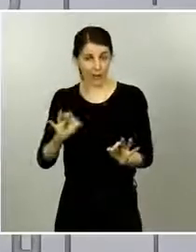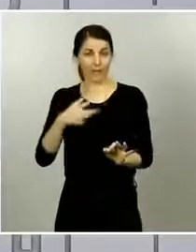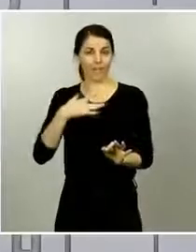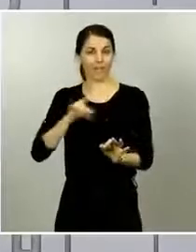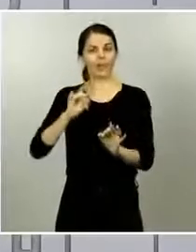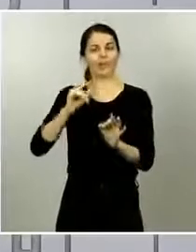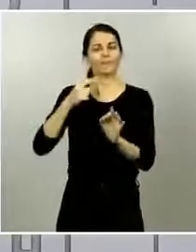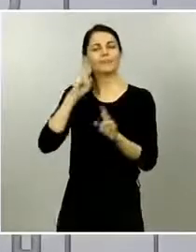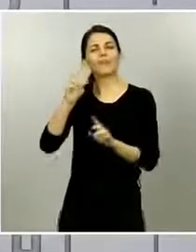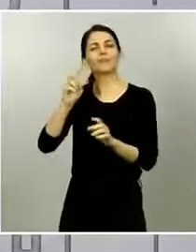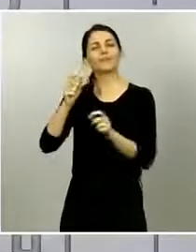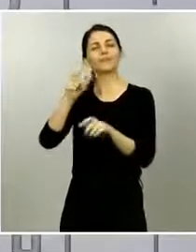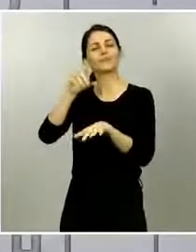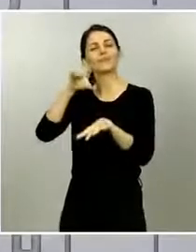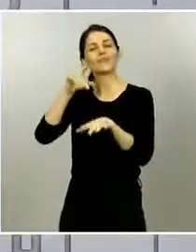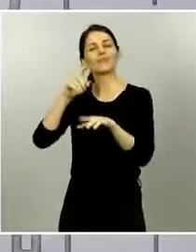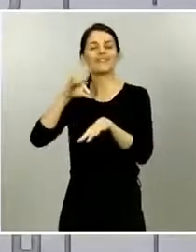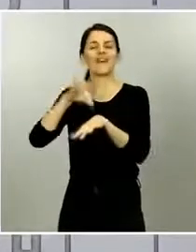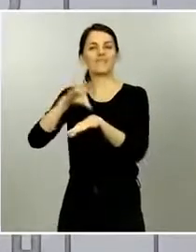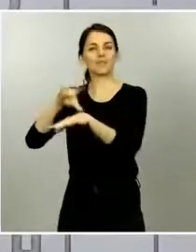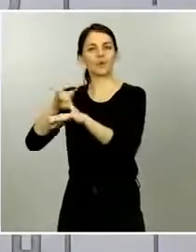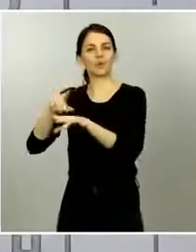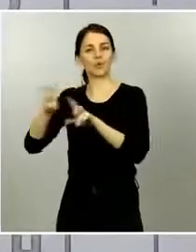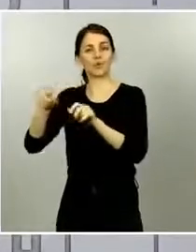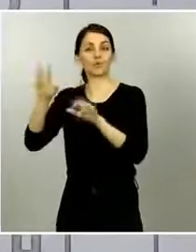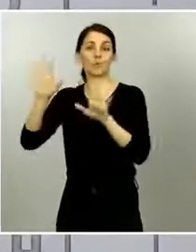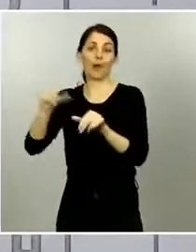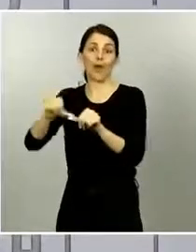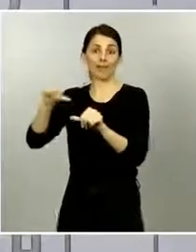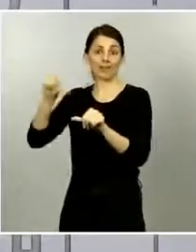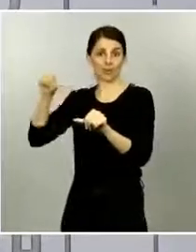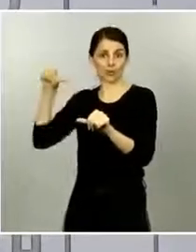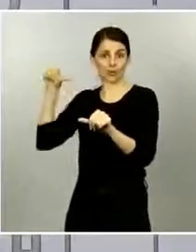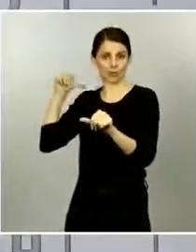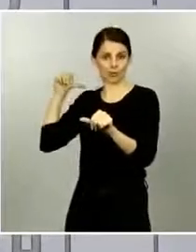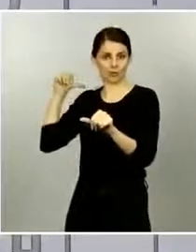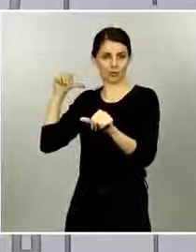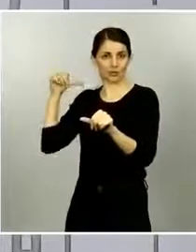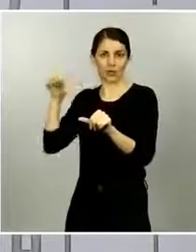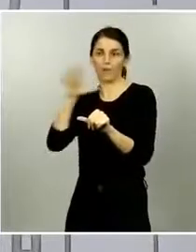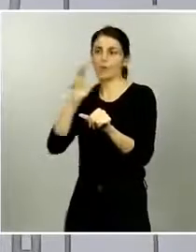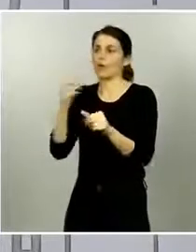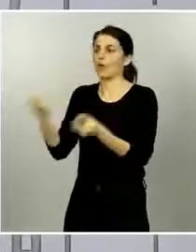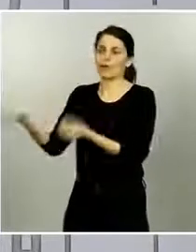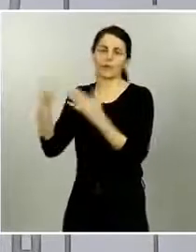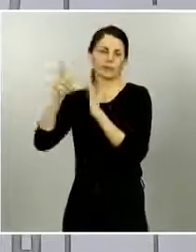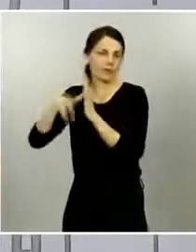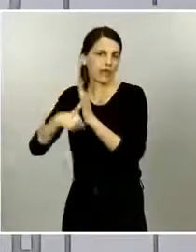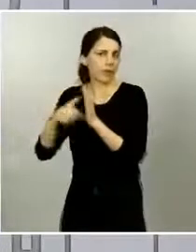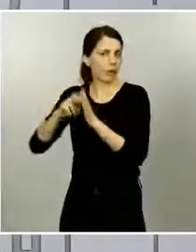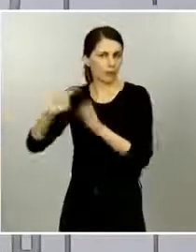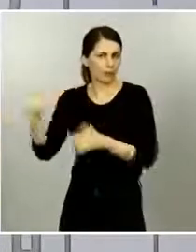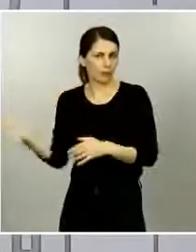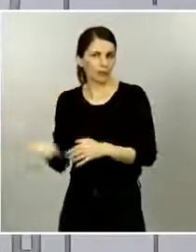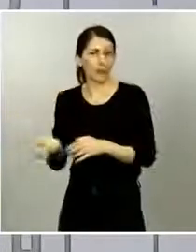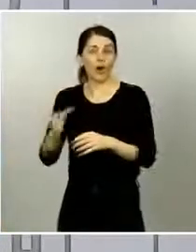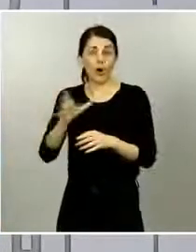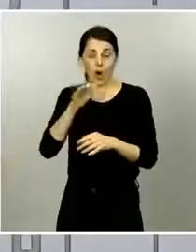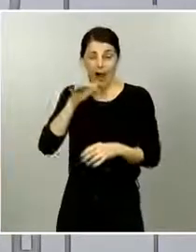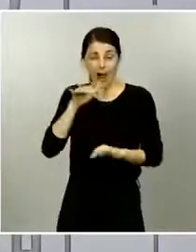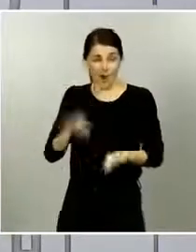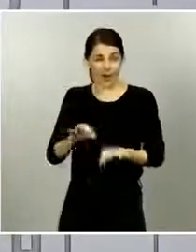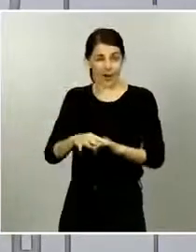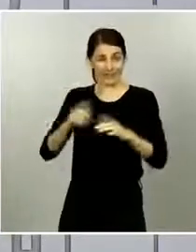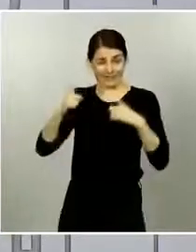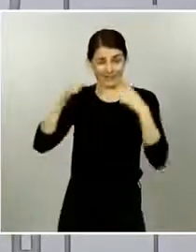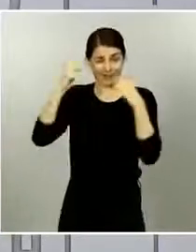si ahora mismo estamos recuperando casos antiguos porque se está haciendo un sobreesfuerzo que luego se aplican a los datos notificados hoy